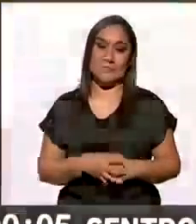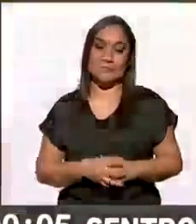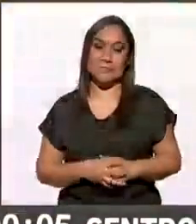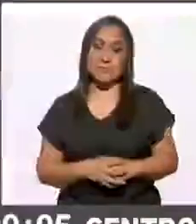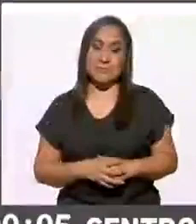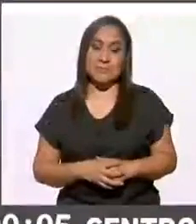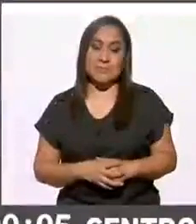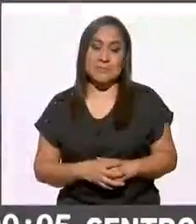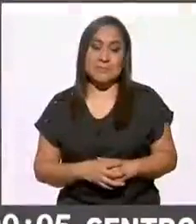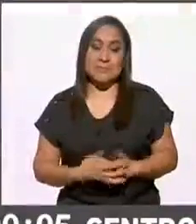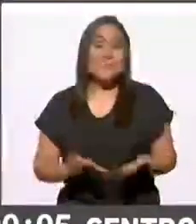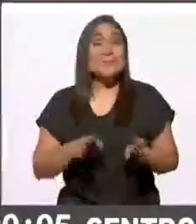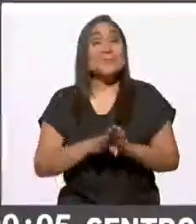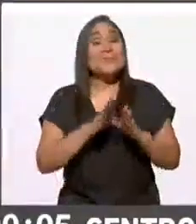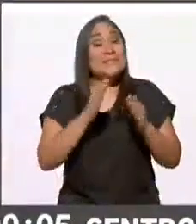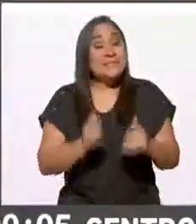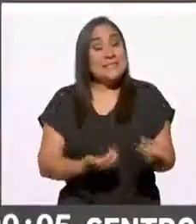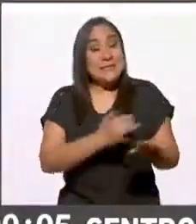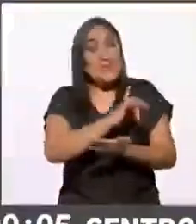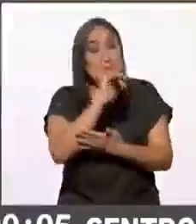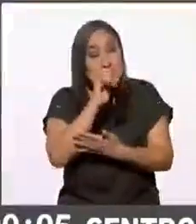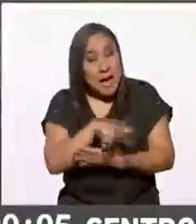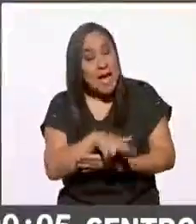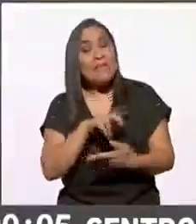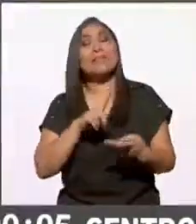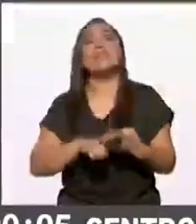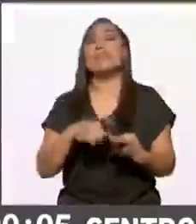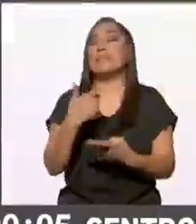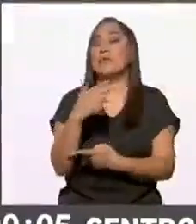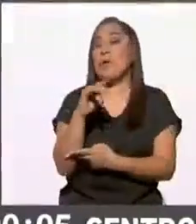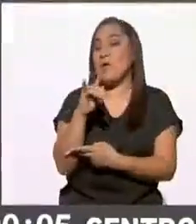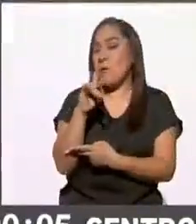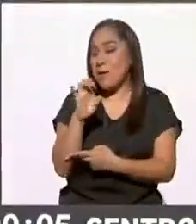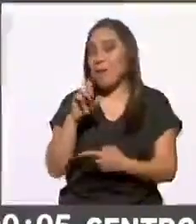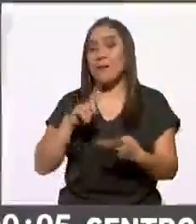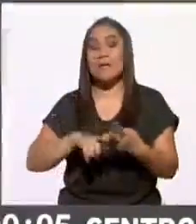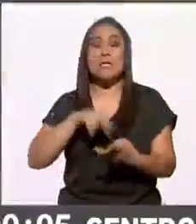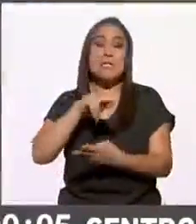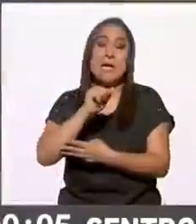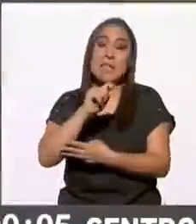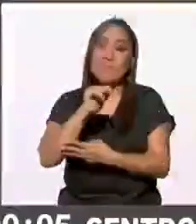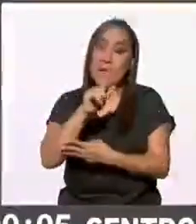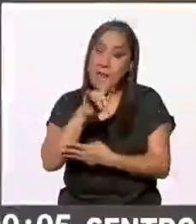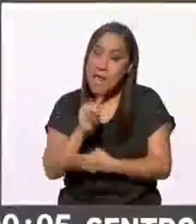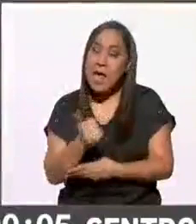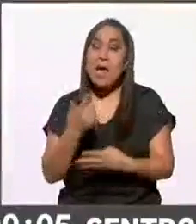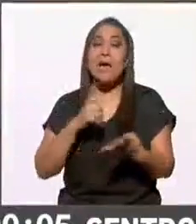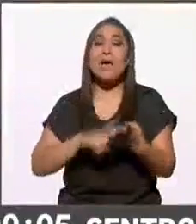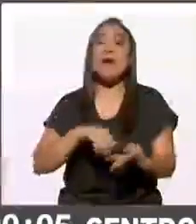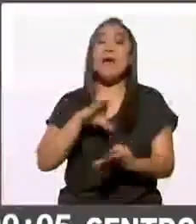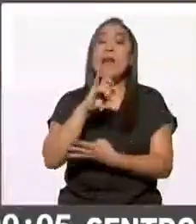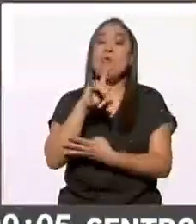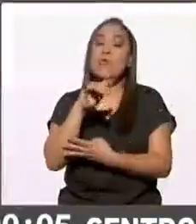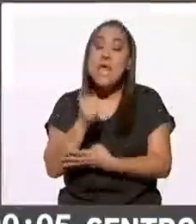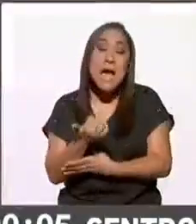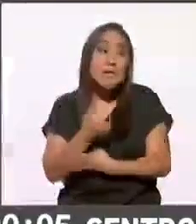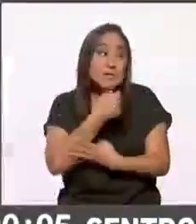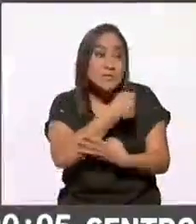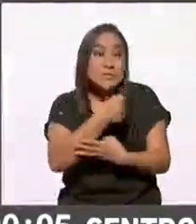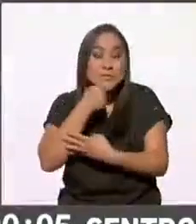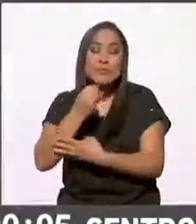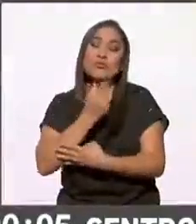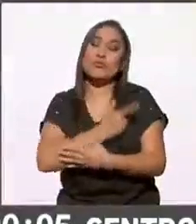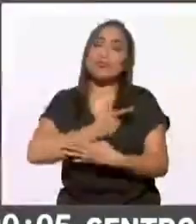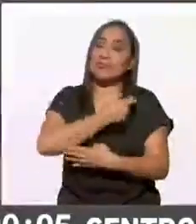INE? ¿Cómo estás Juan Guadalupe Natalia Claudia? Qué gusto saludarlos pues como ustedes